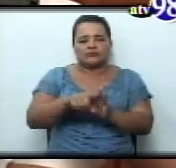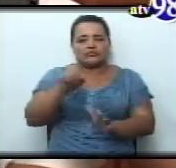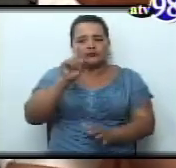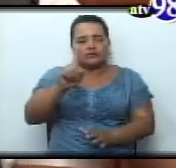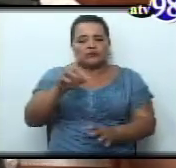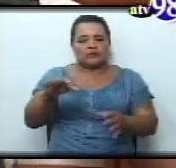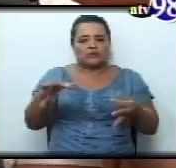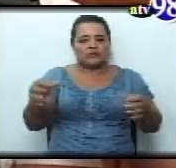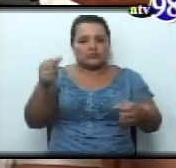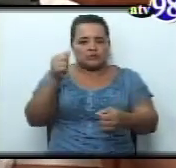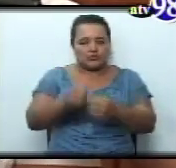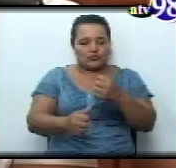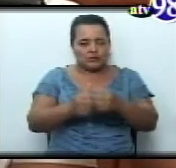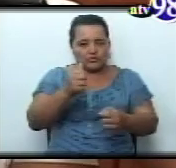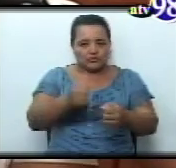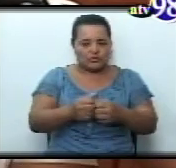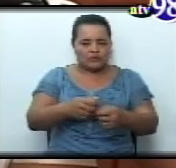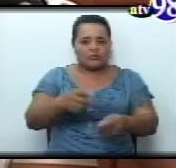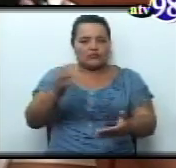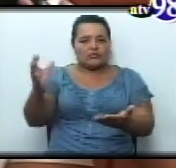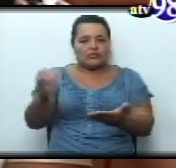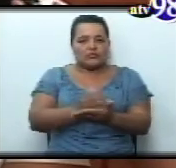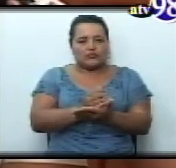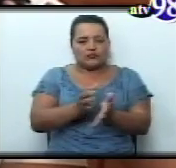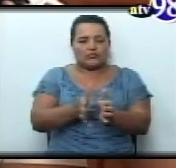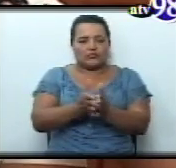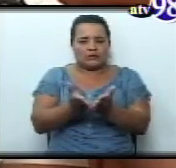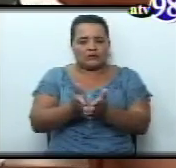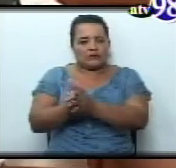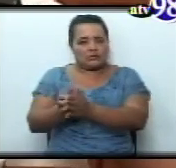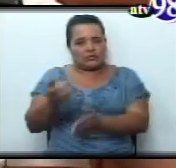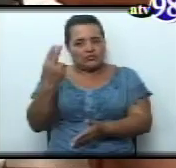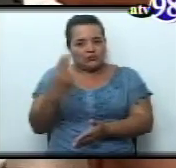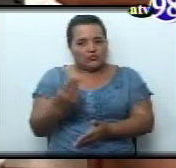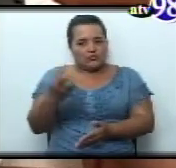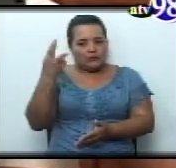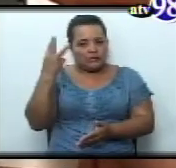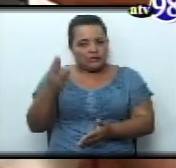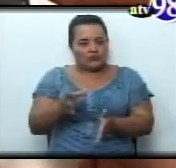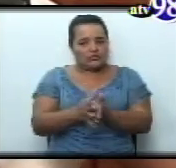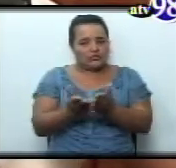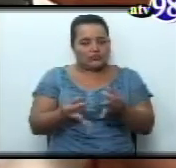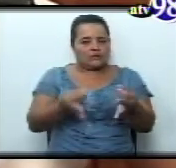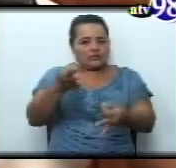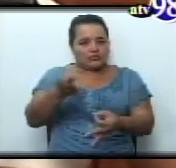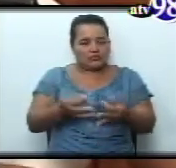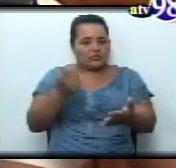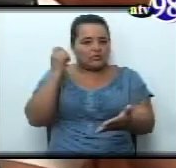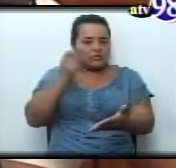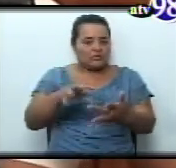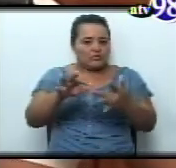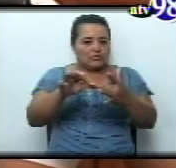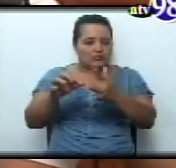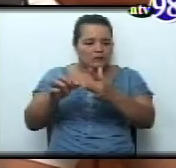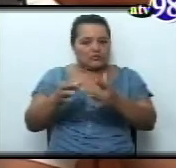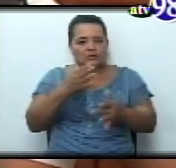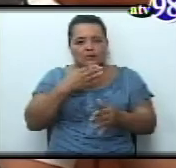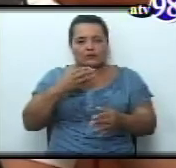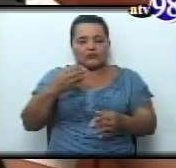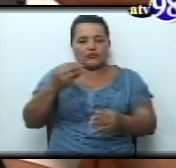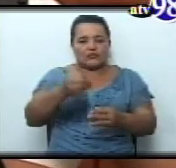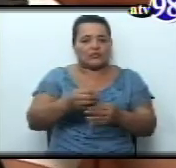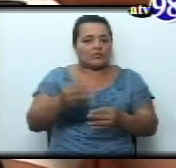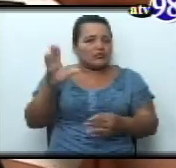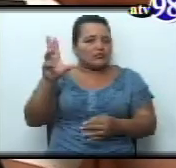sistema como el que tenemos en el Código, en el libro tercero propiamente, que es lo referido a justicia especializada de adolescentes, no